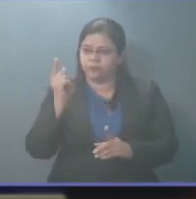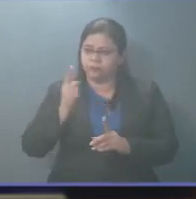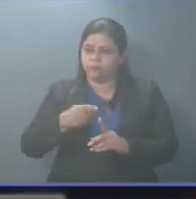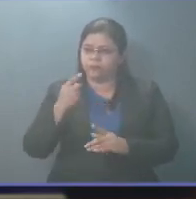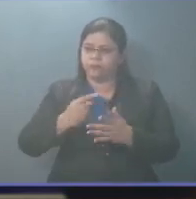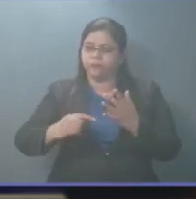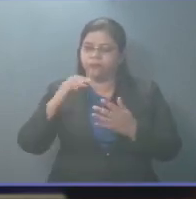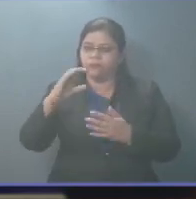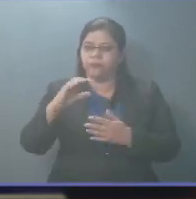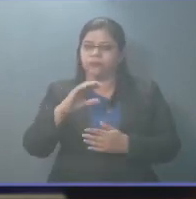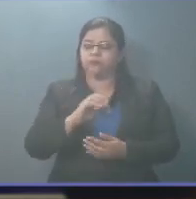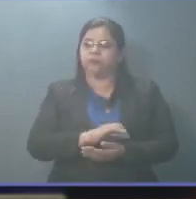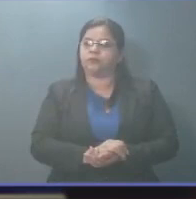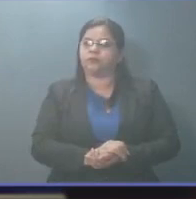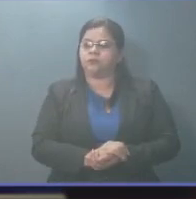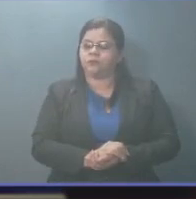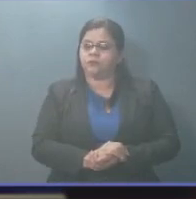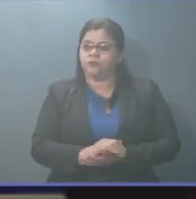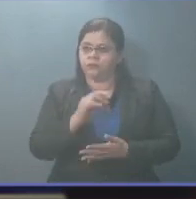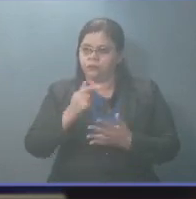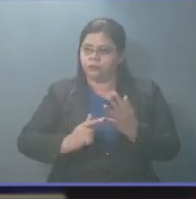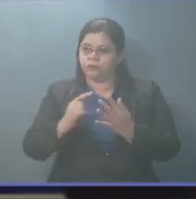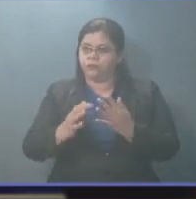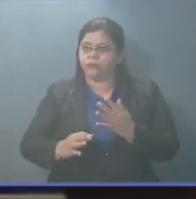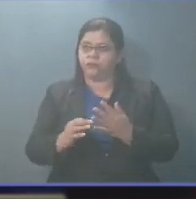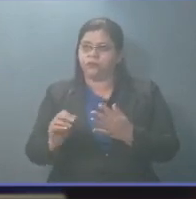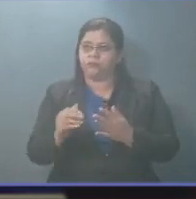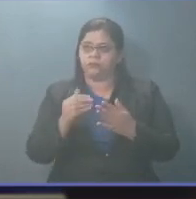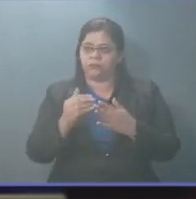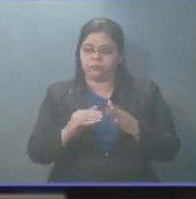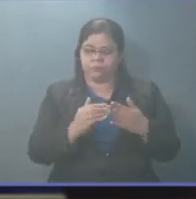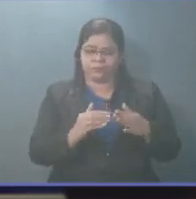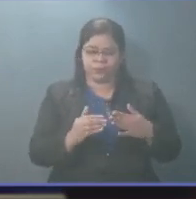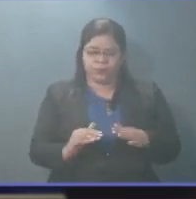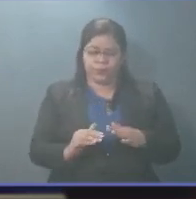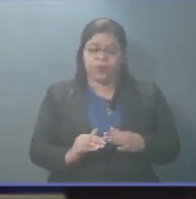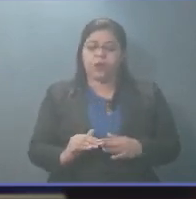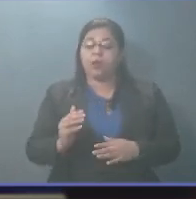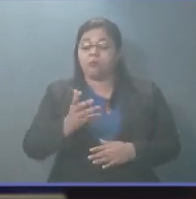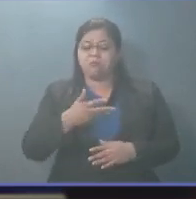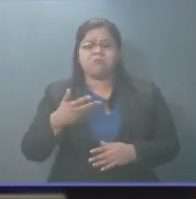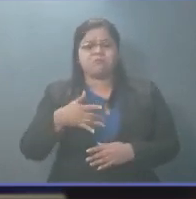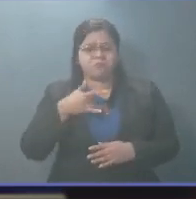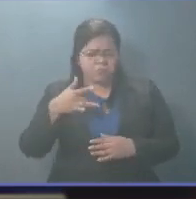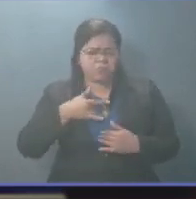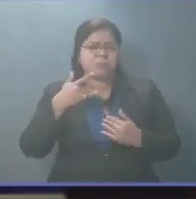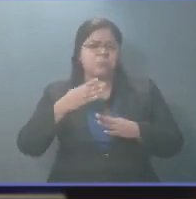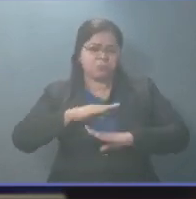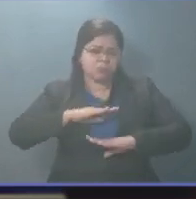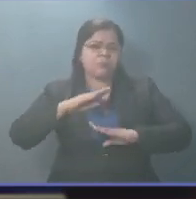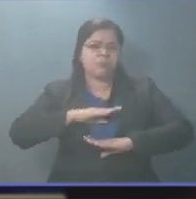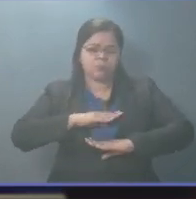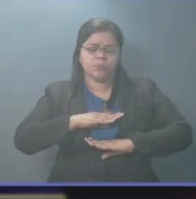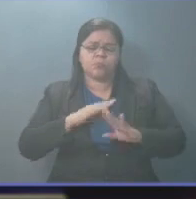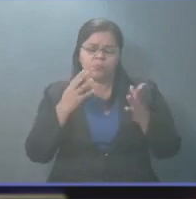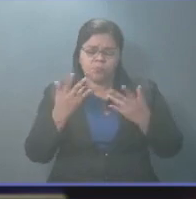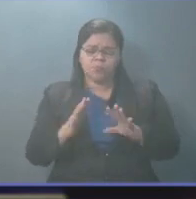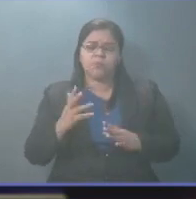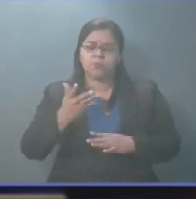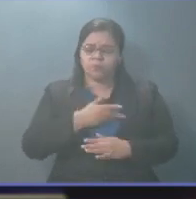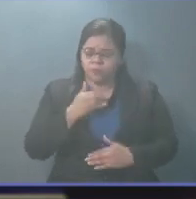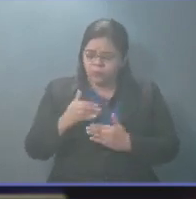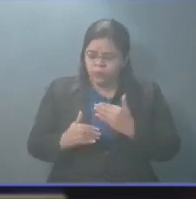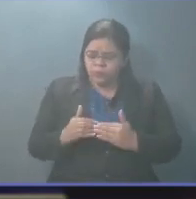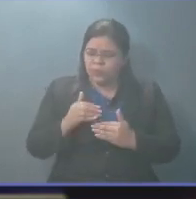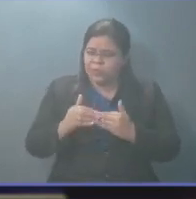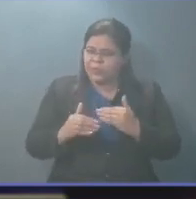Constitución y las leyes secundarias. Así que nos sentimos satisfechos después de haber tenido este proceso